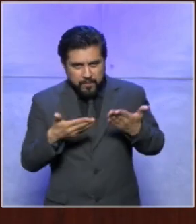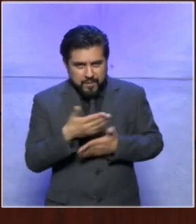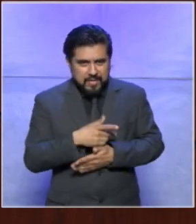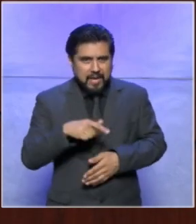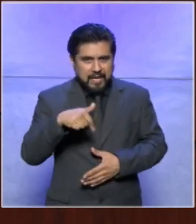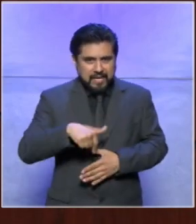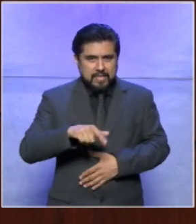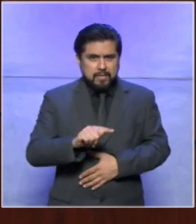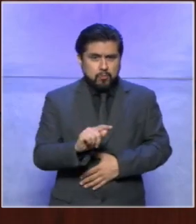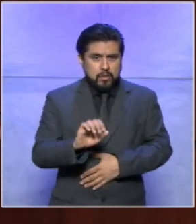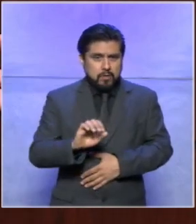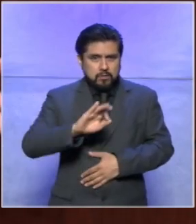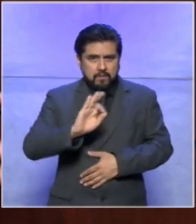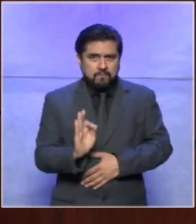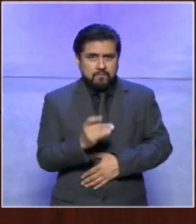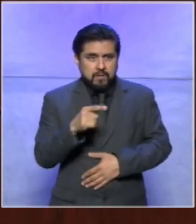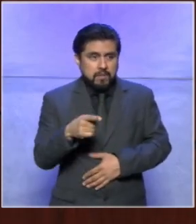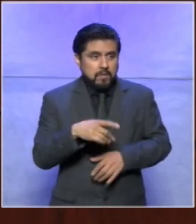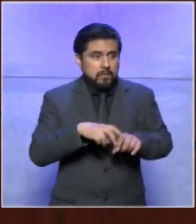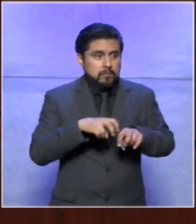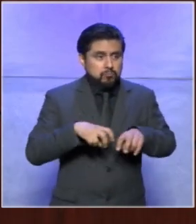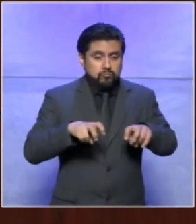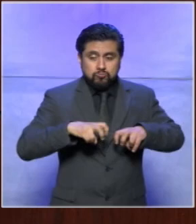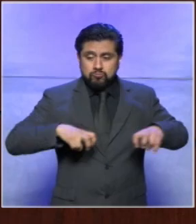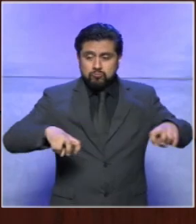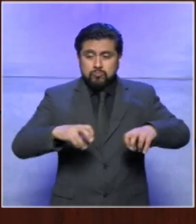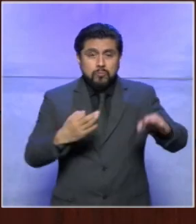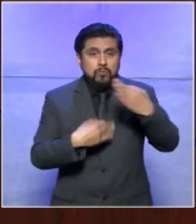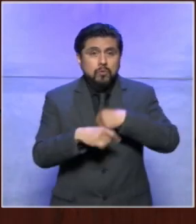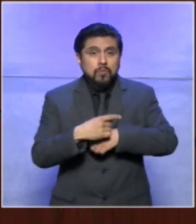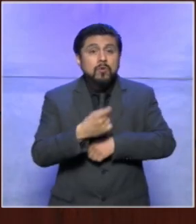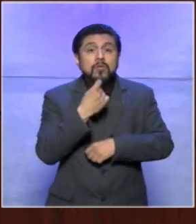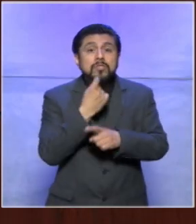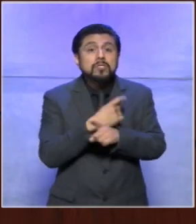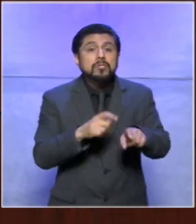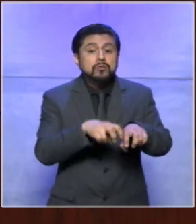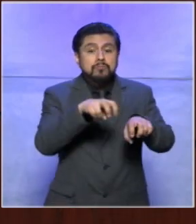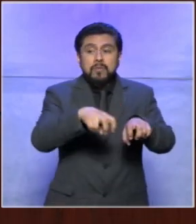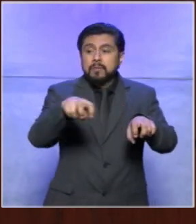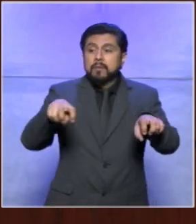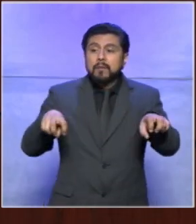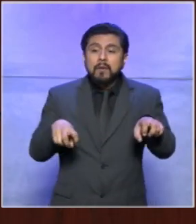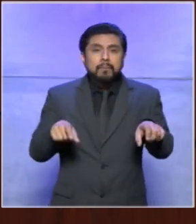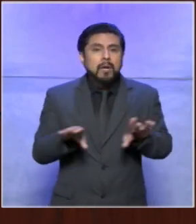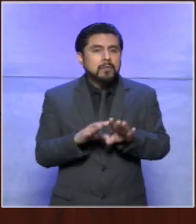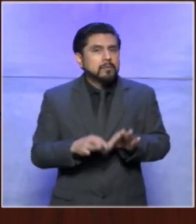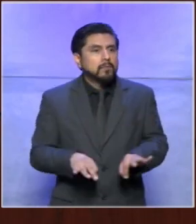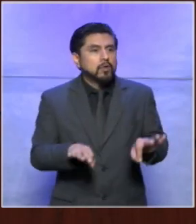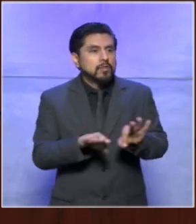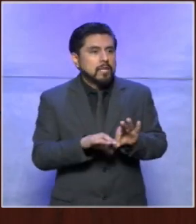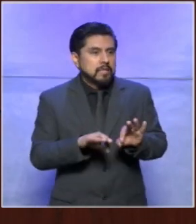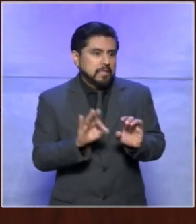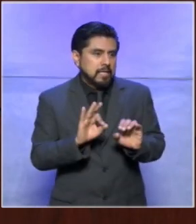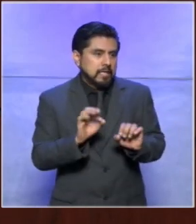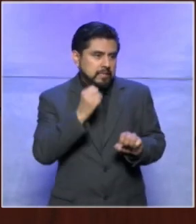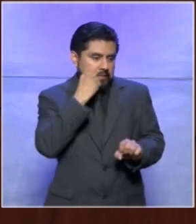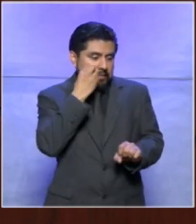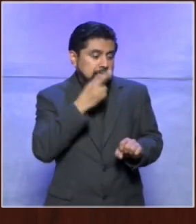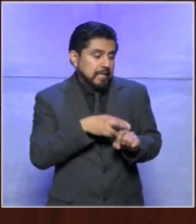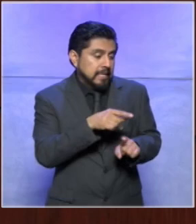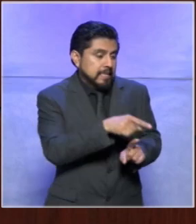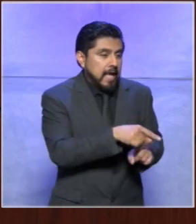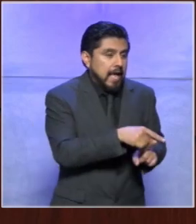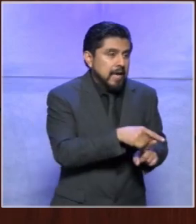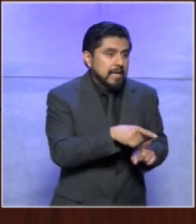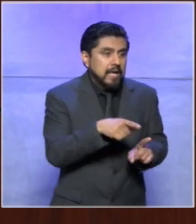del poder judicial de la federación y cada uno de estos niños y niñas están ocupando un lugar muy importante puede ser de secretaria general de